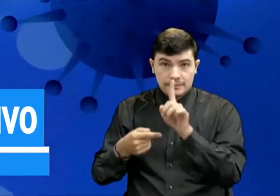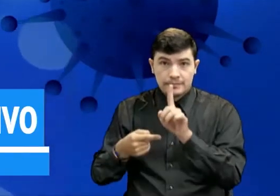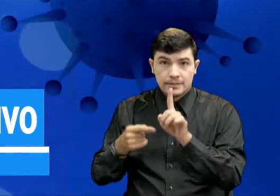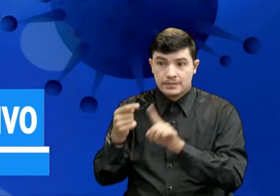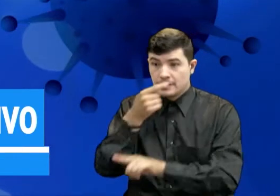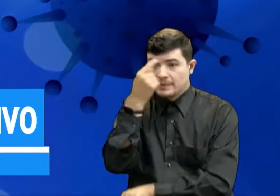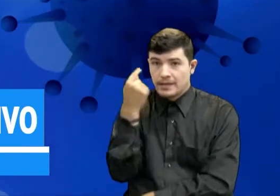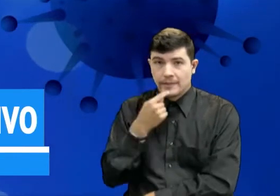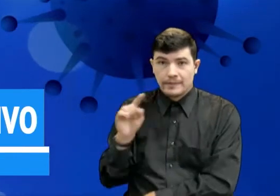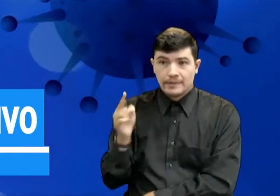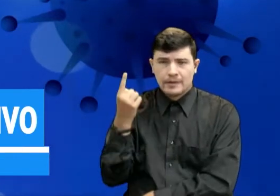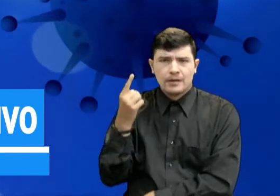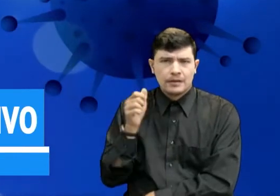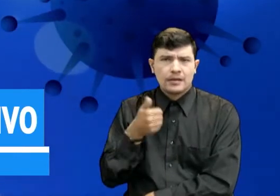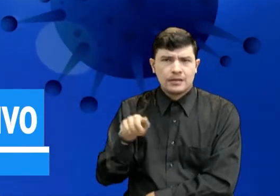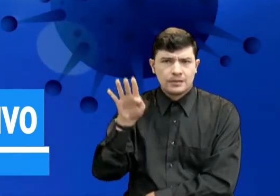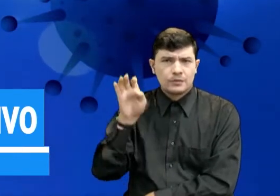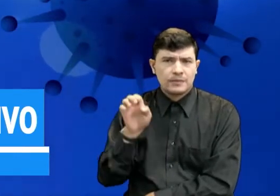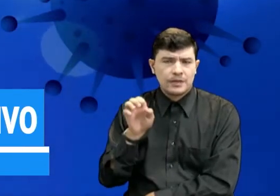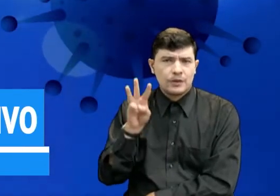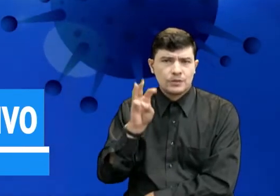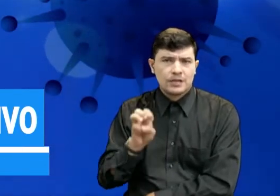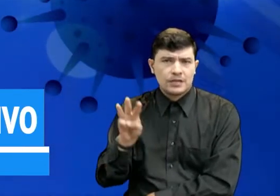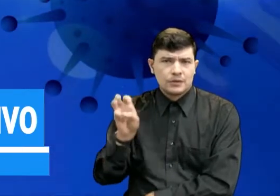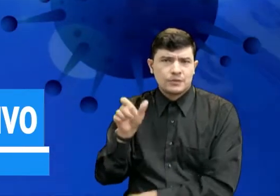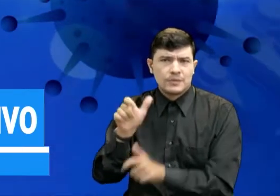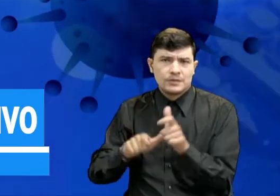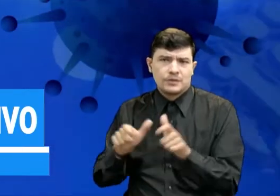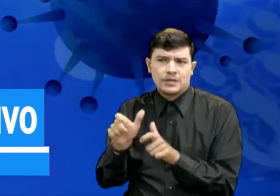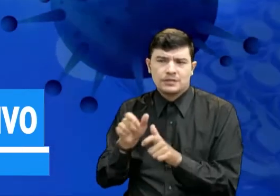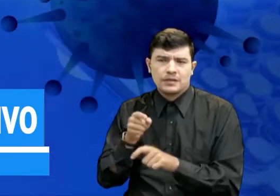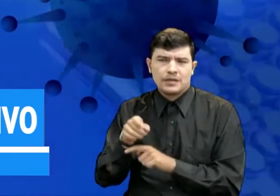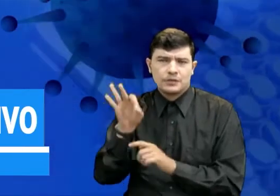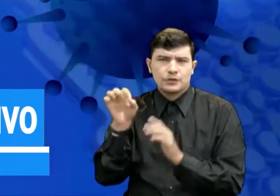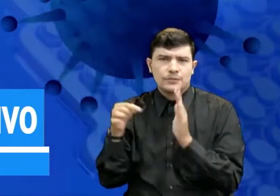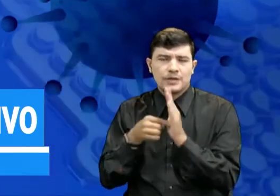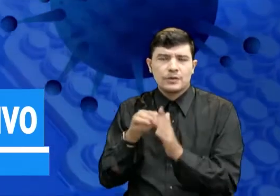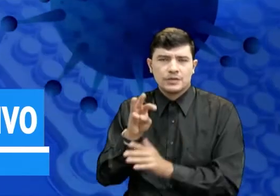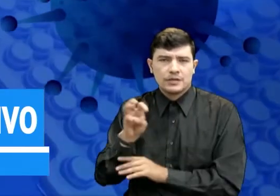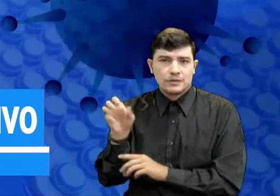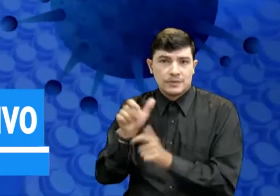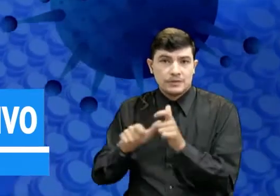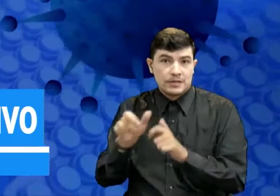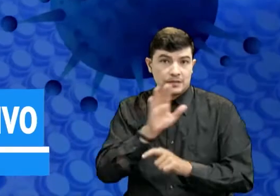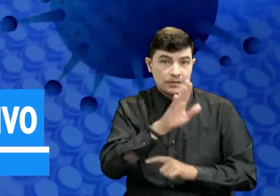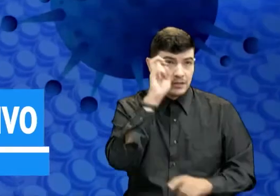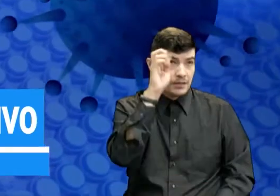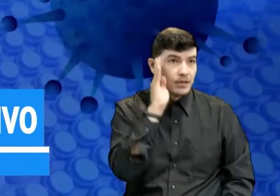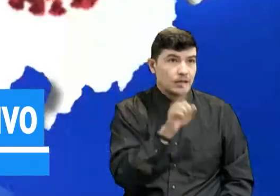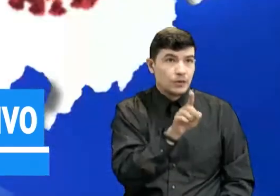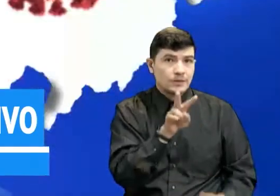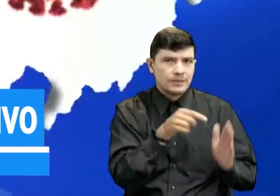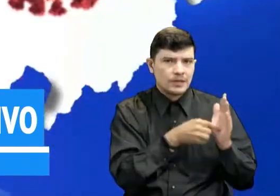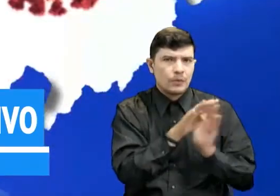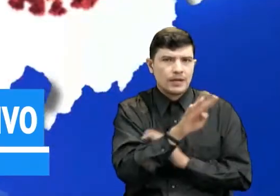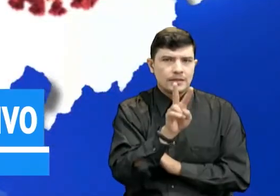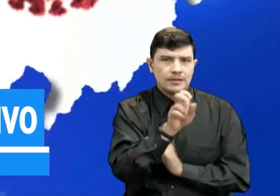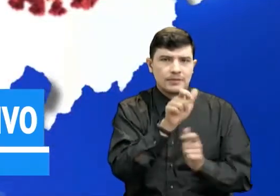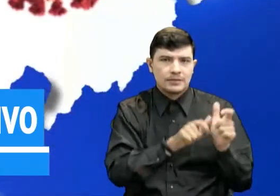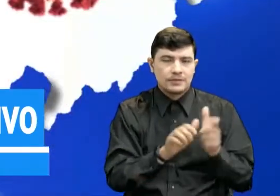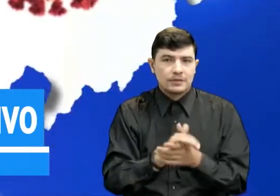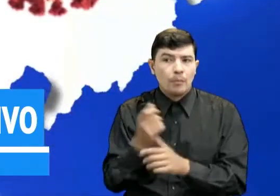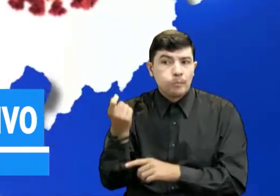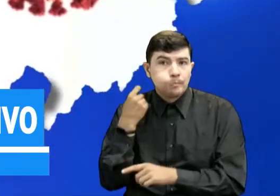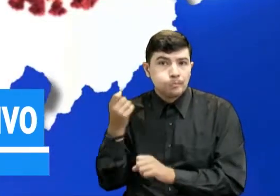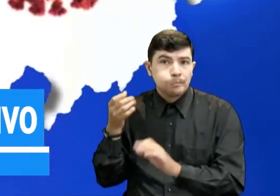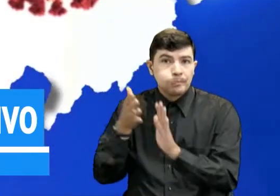Santander tenía 19,088 casos de COVID-19 y norte de Santander 12,047. Según el último